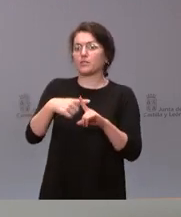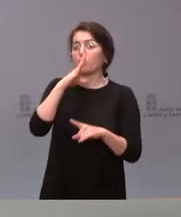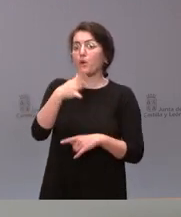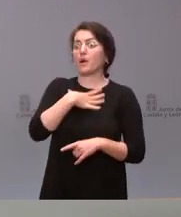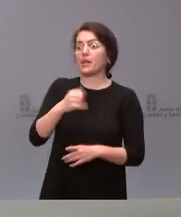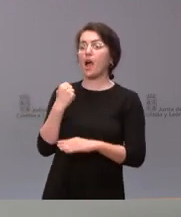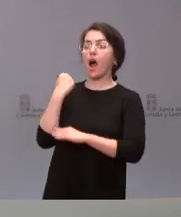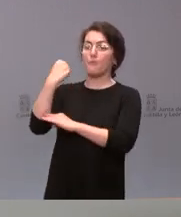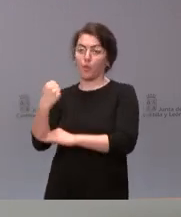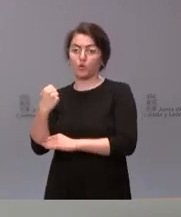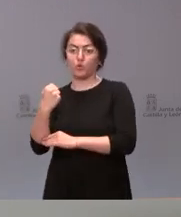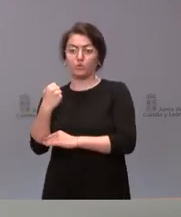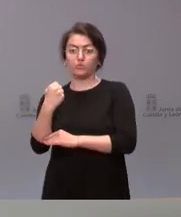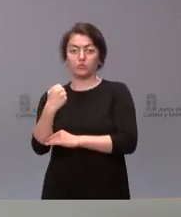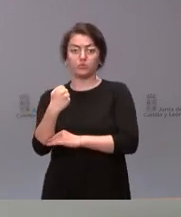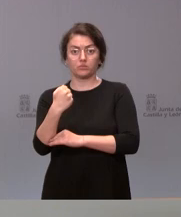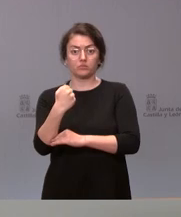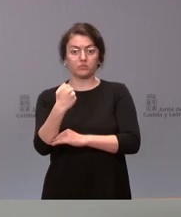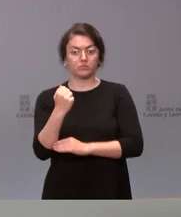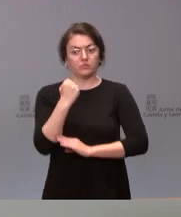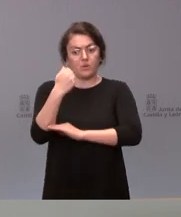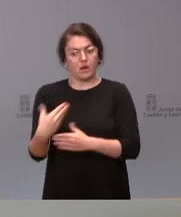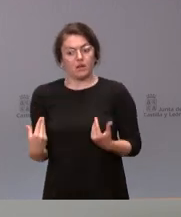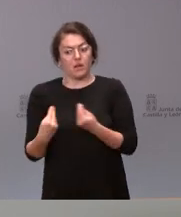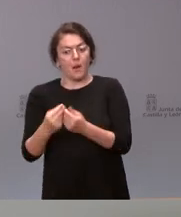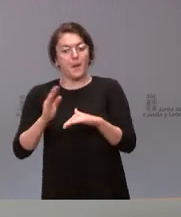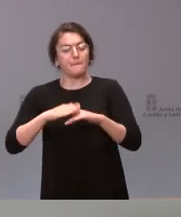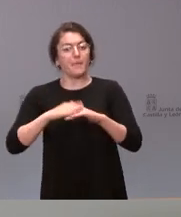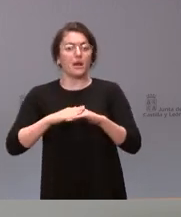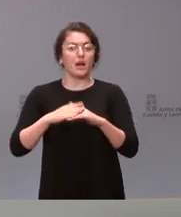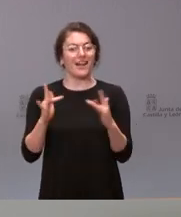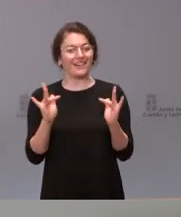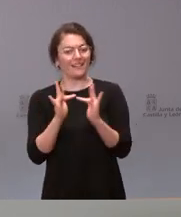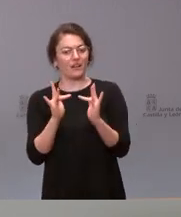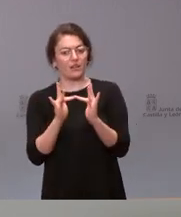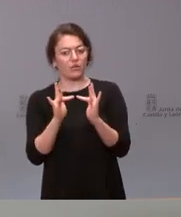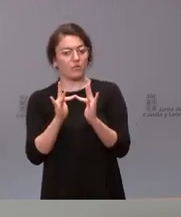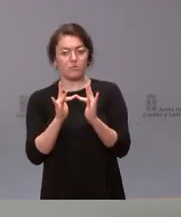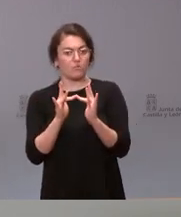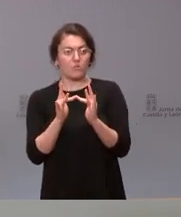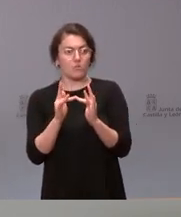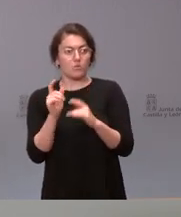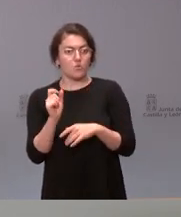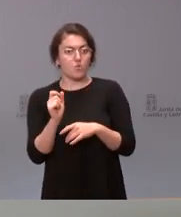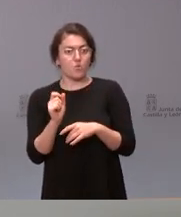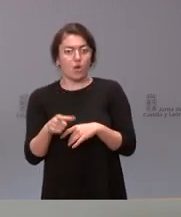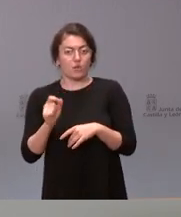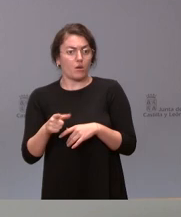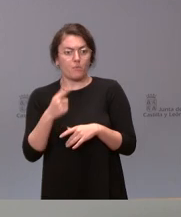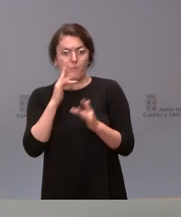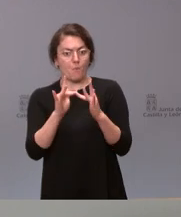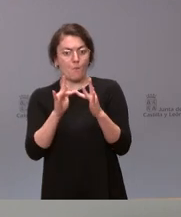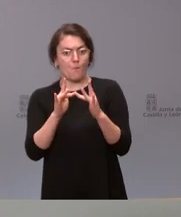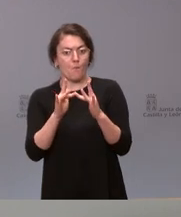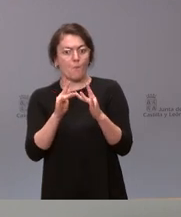y que puedan tener una relación que en la mayor parte de los casos es muy buena entre padres e hijos. Y a mí